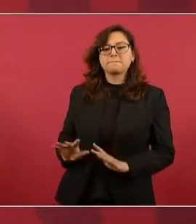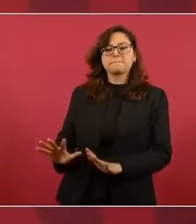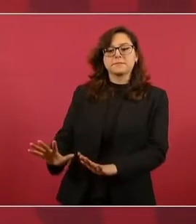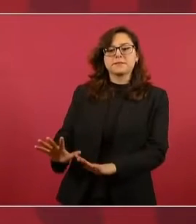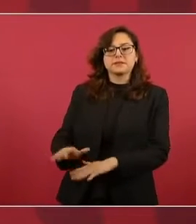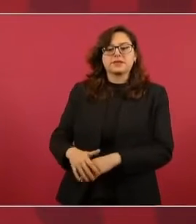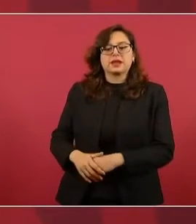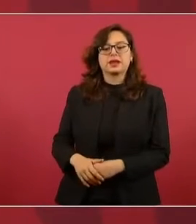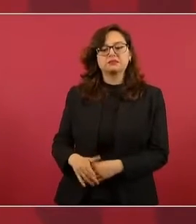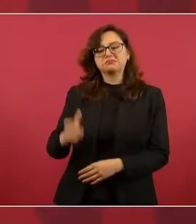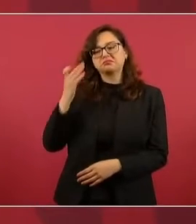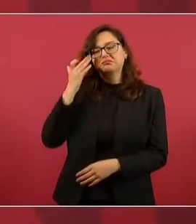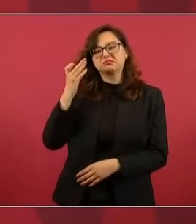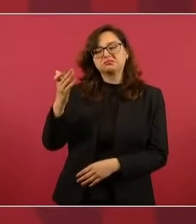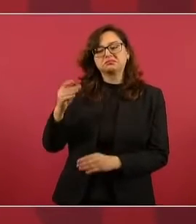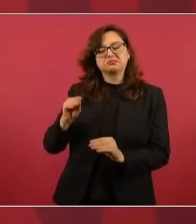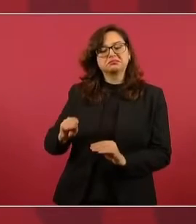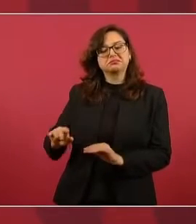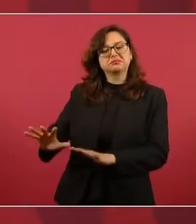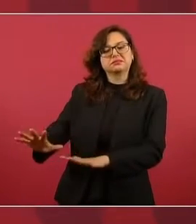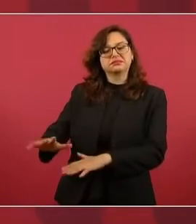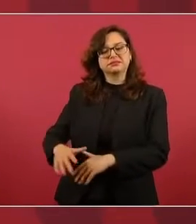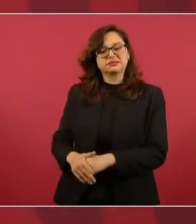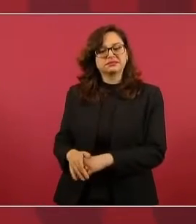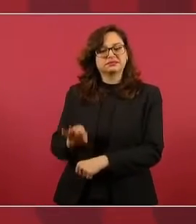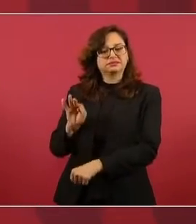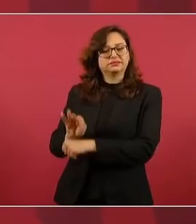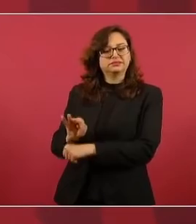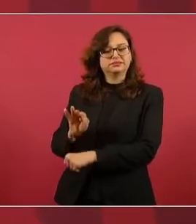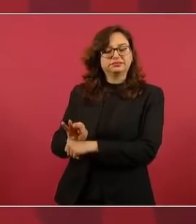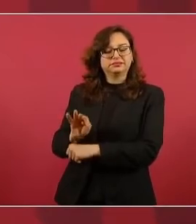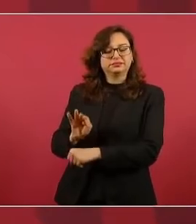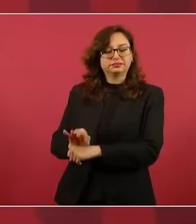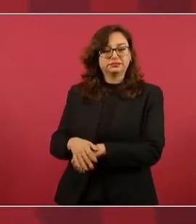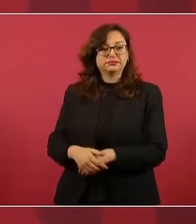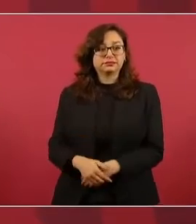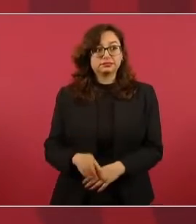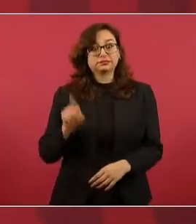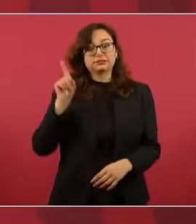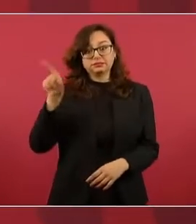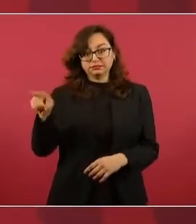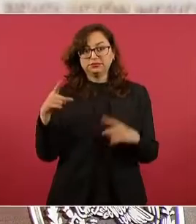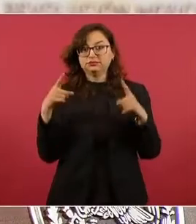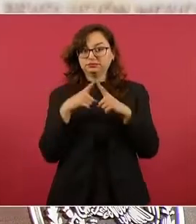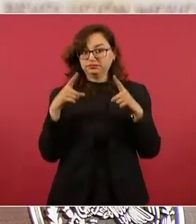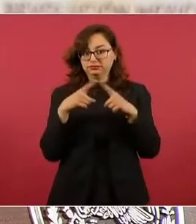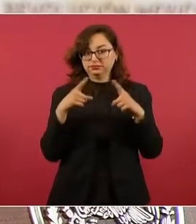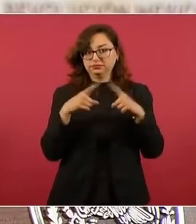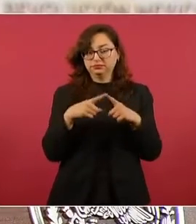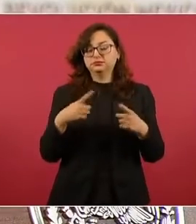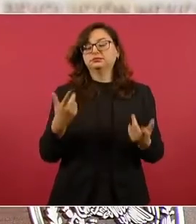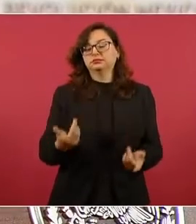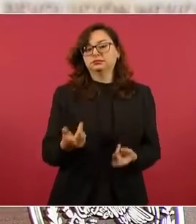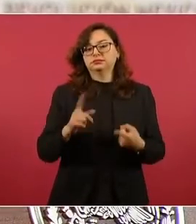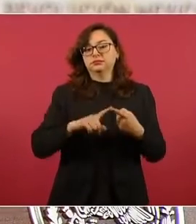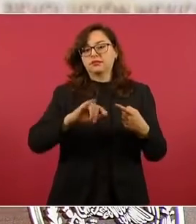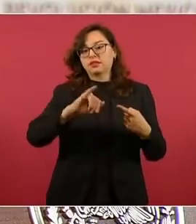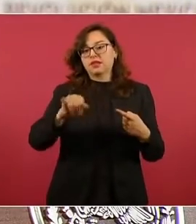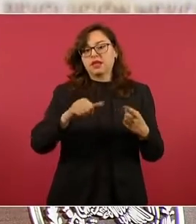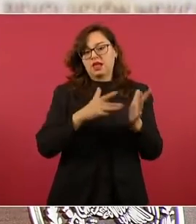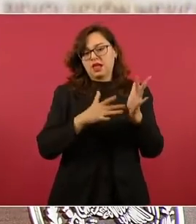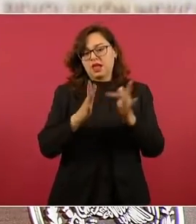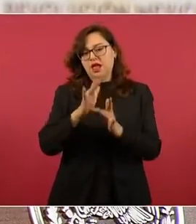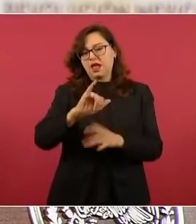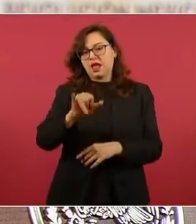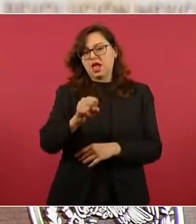y lo saben muy bien los